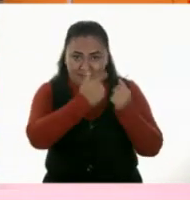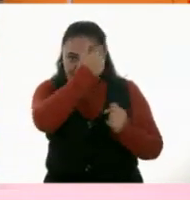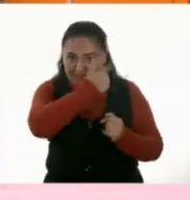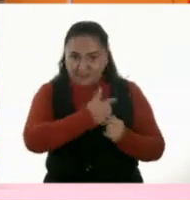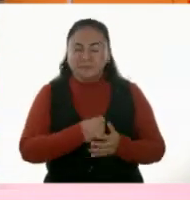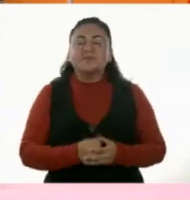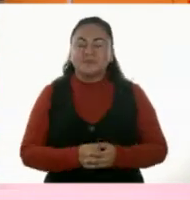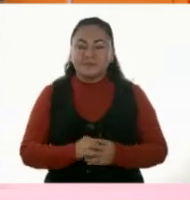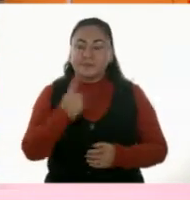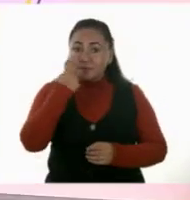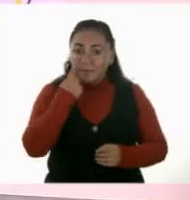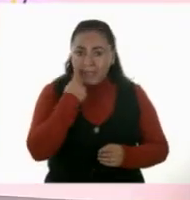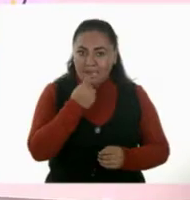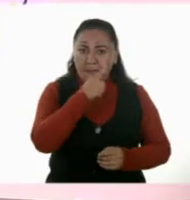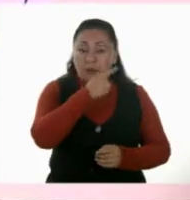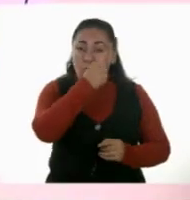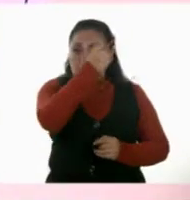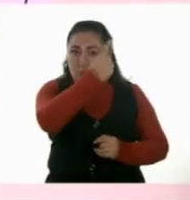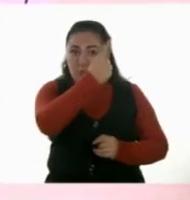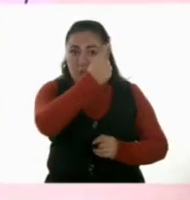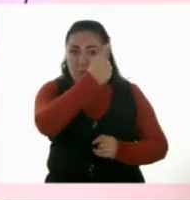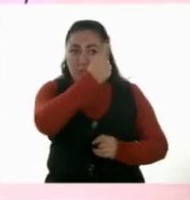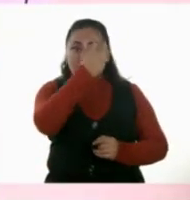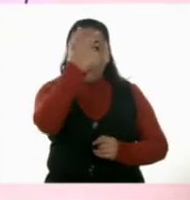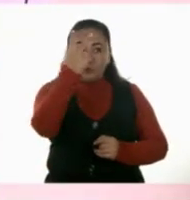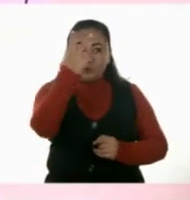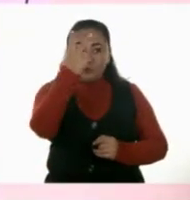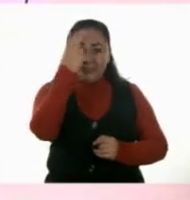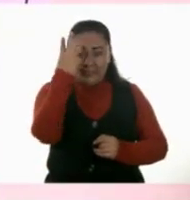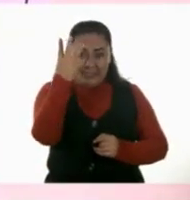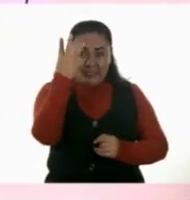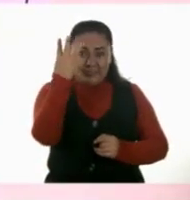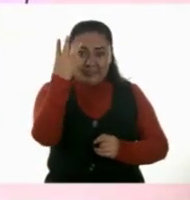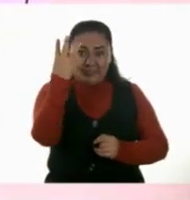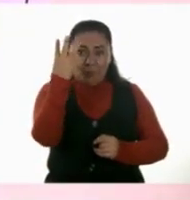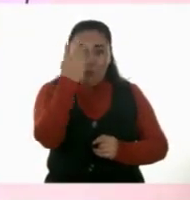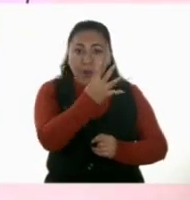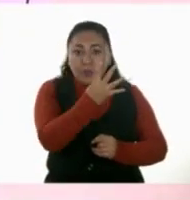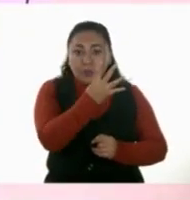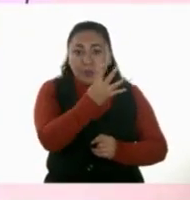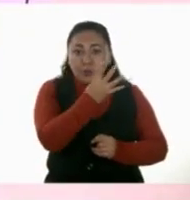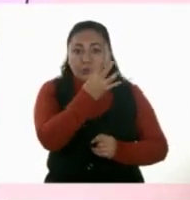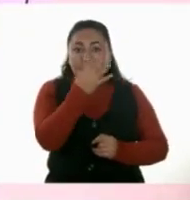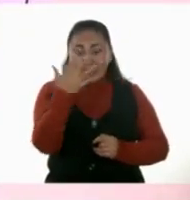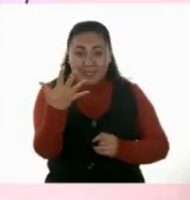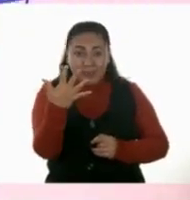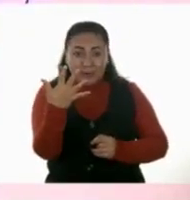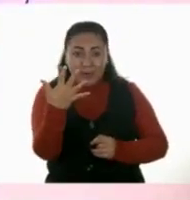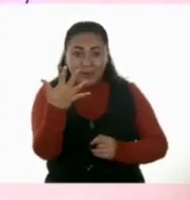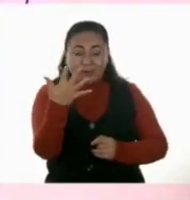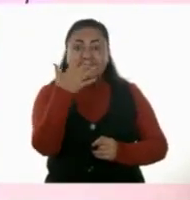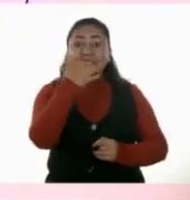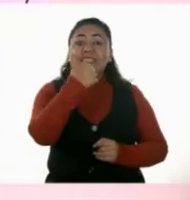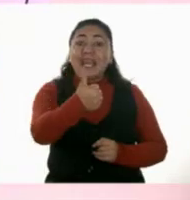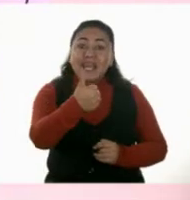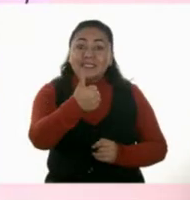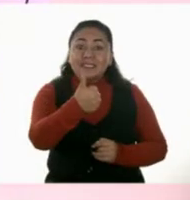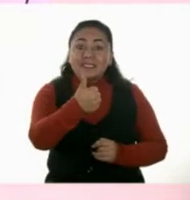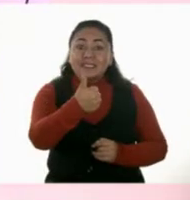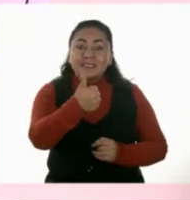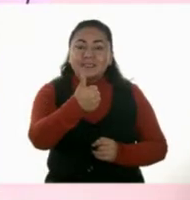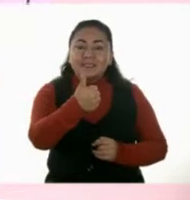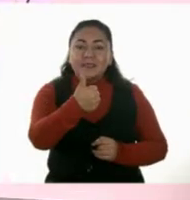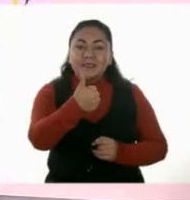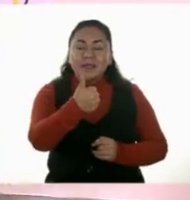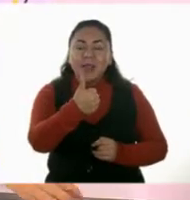Perfecto. Y dice, una, dos, tres, cuatro, cinco, seis.